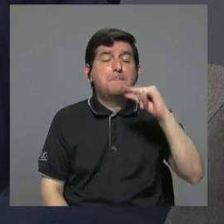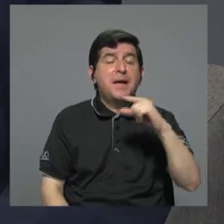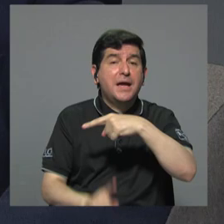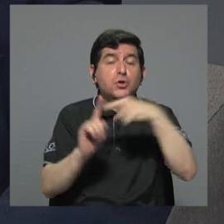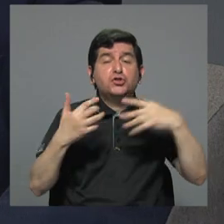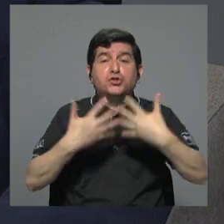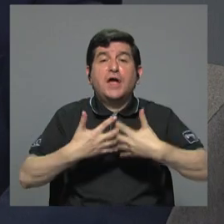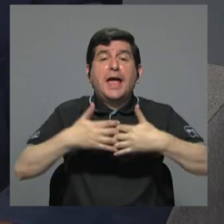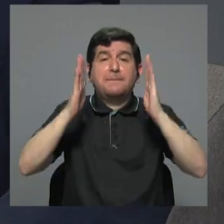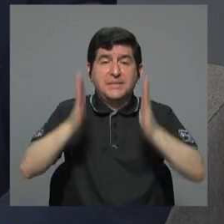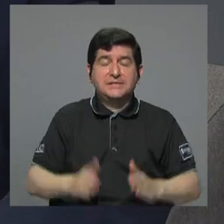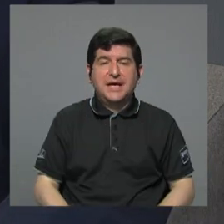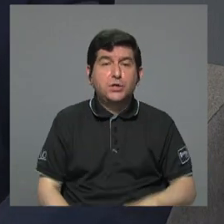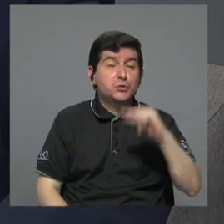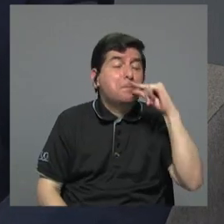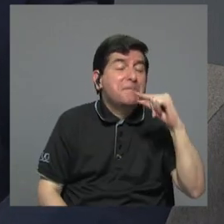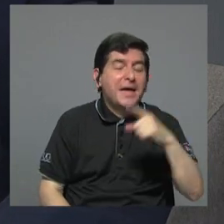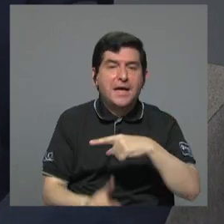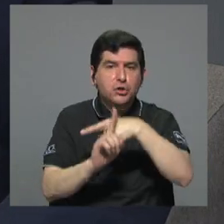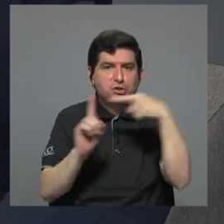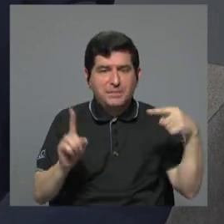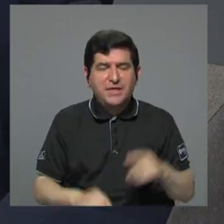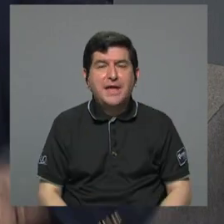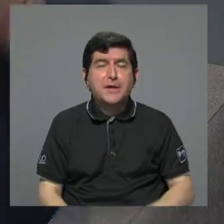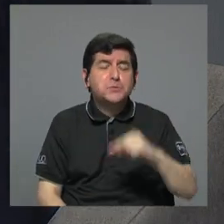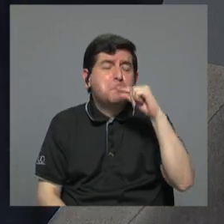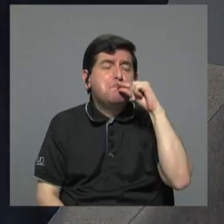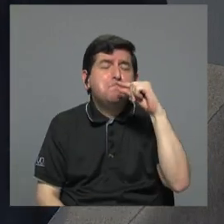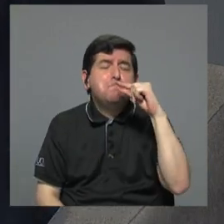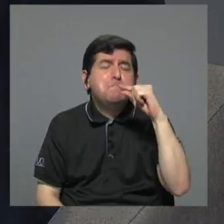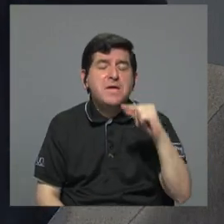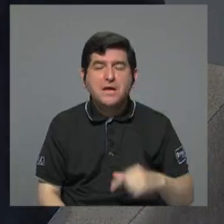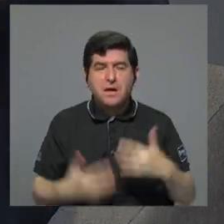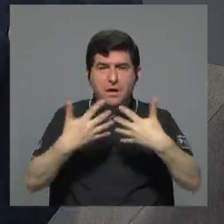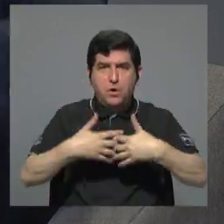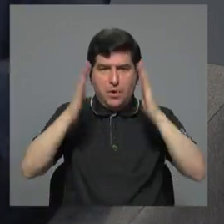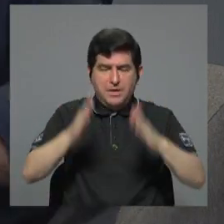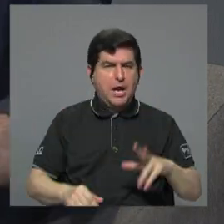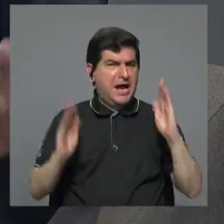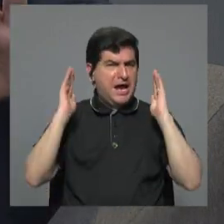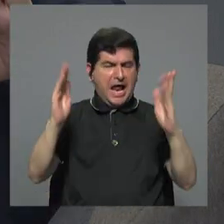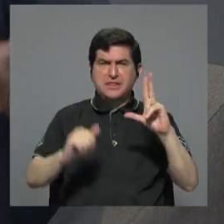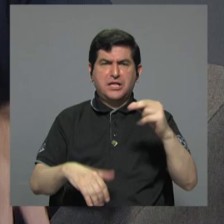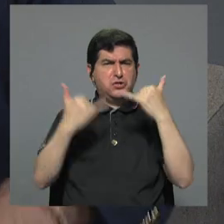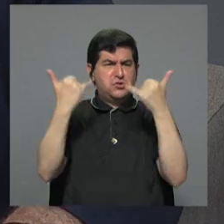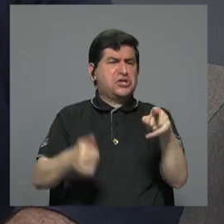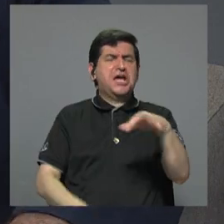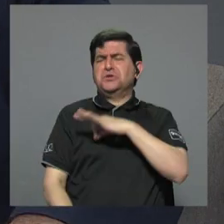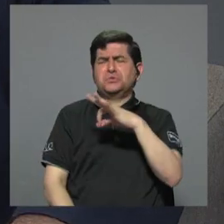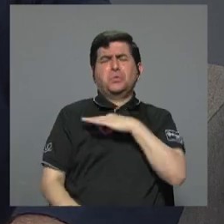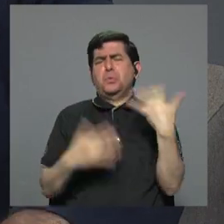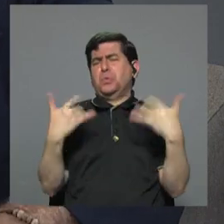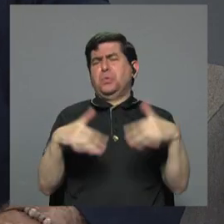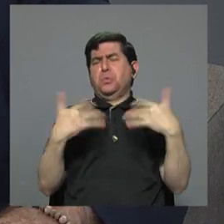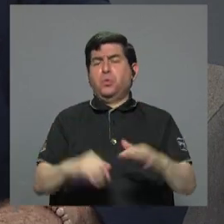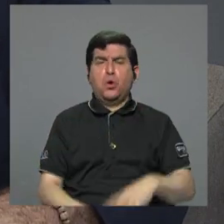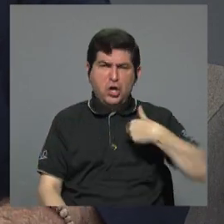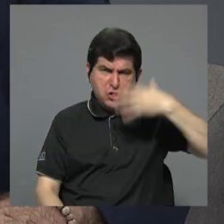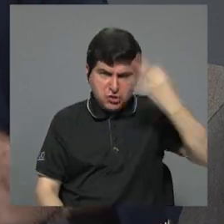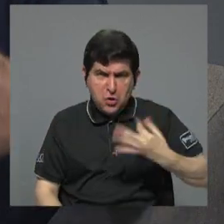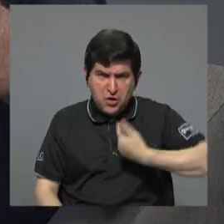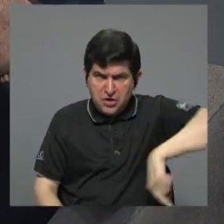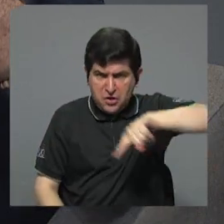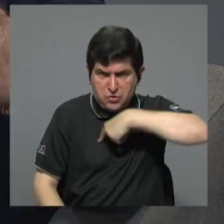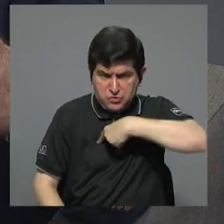medianos empresarios, de pequeños y medianos microempresarios, no los grandes. Los grandes ya han chupado mucho. Y a mí parece que